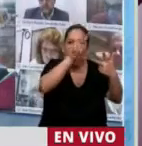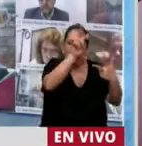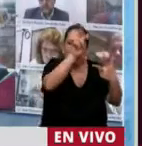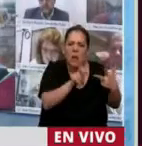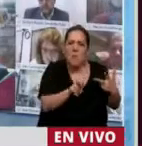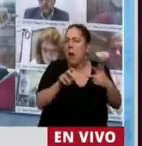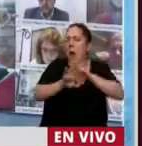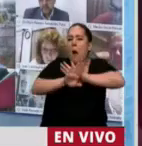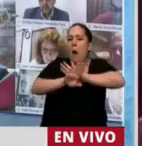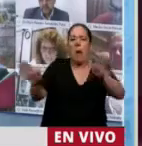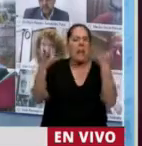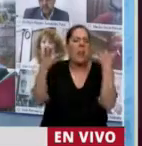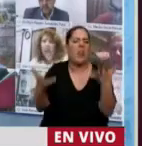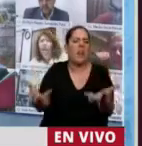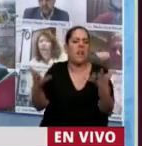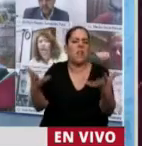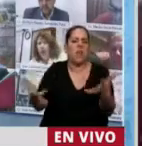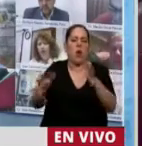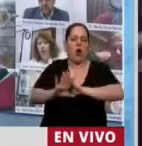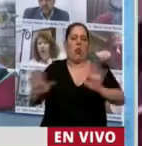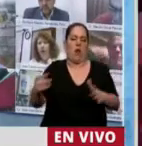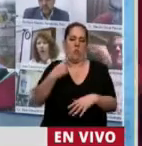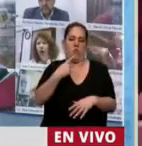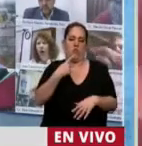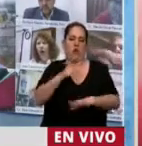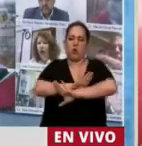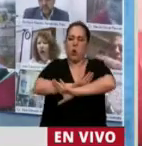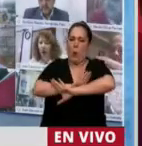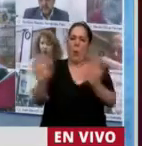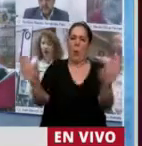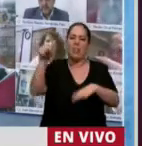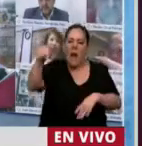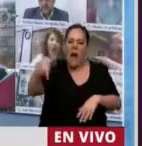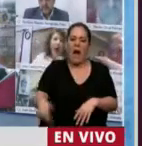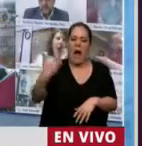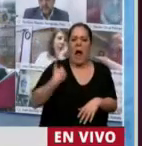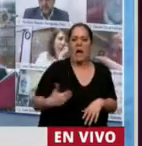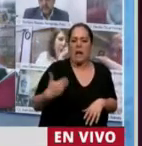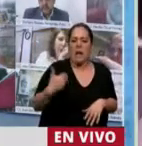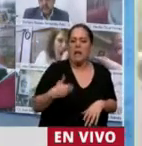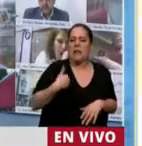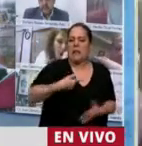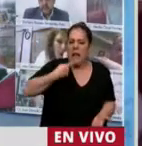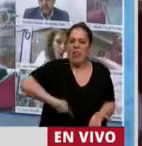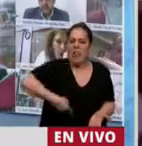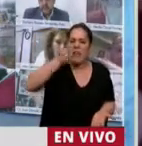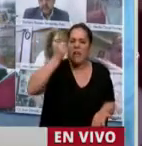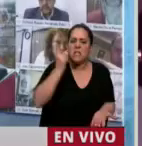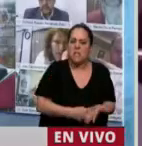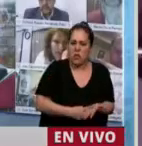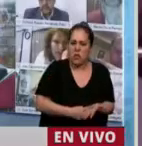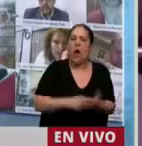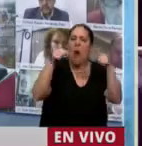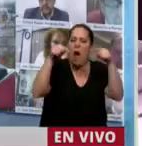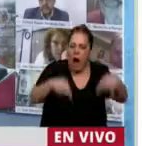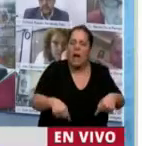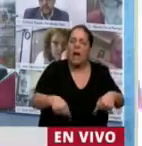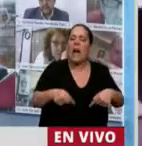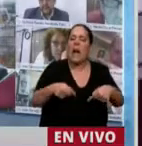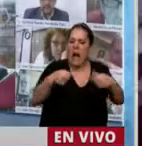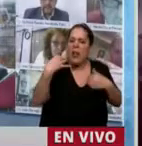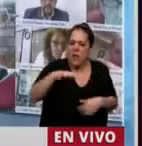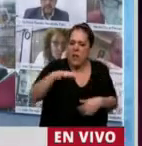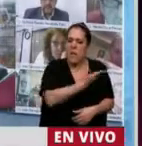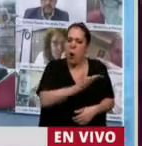recalcar de esa ley? Bueno, es lo que le decía al principio. Lo que se aprobó es lo que venía de senadores para que sea